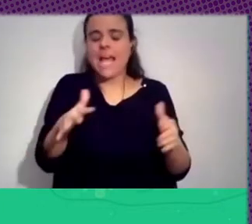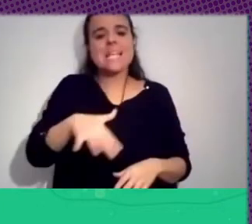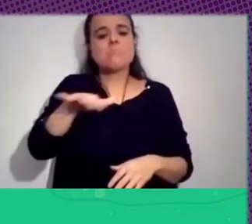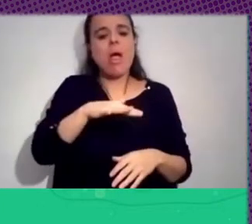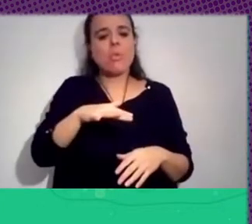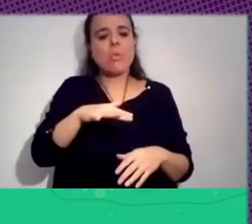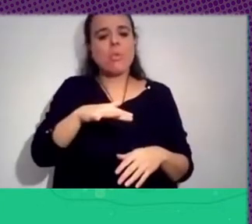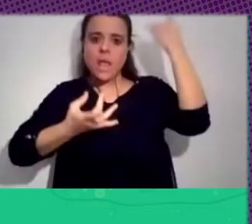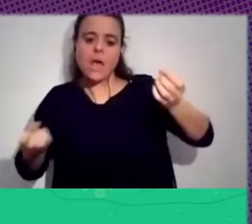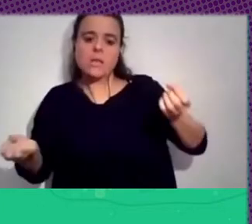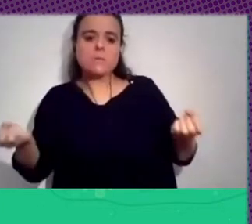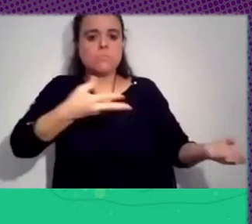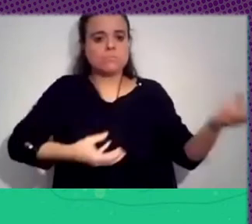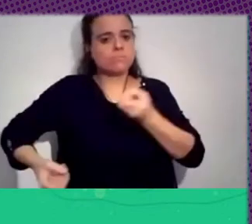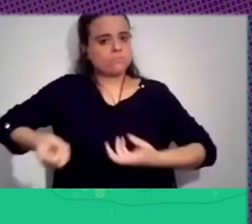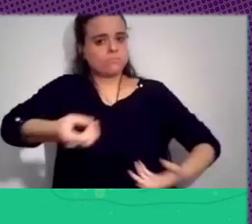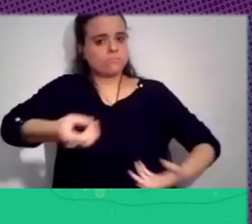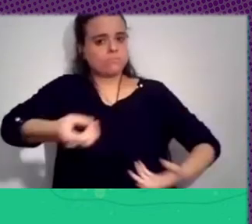con más gente que estuviera preocupada por estos temas.